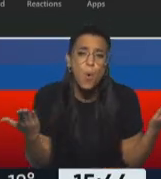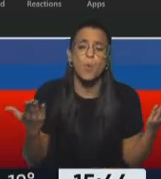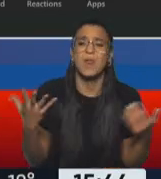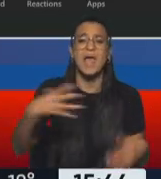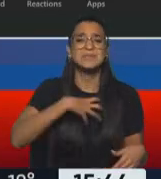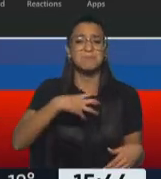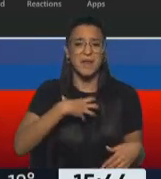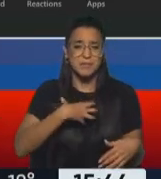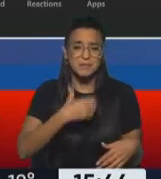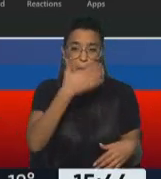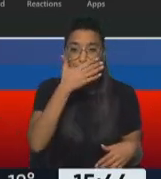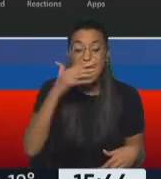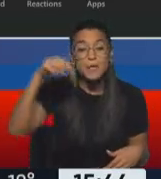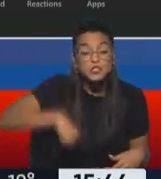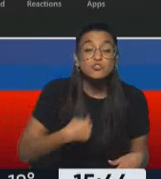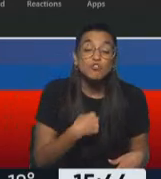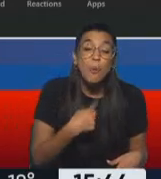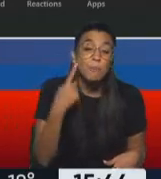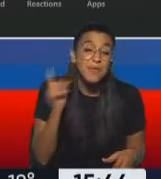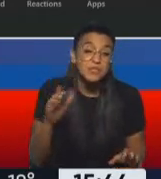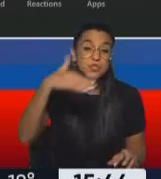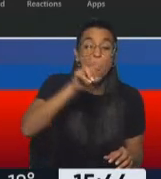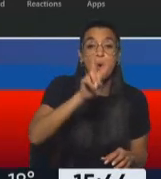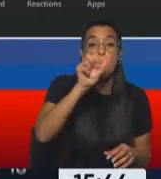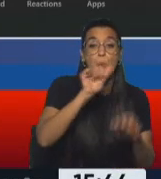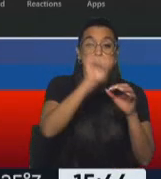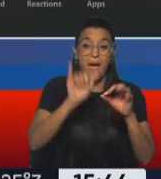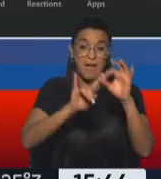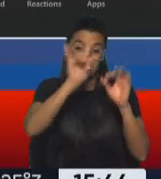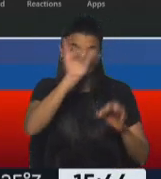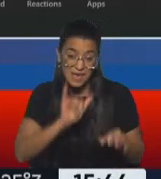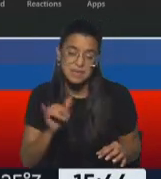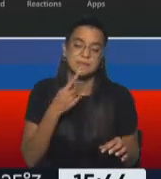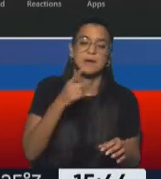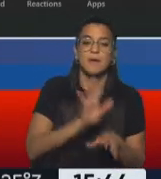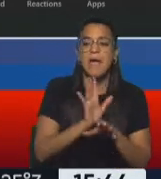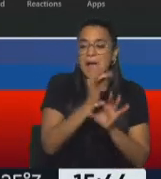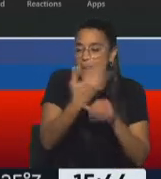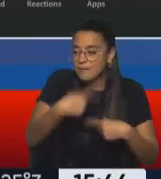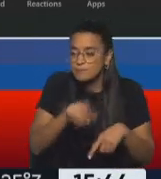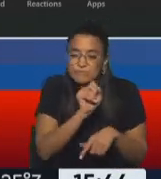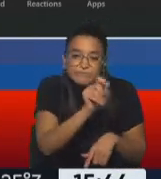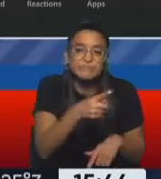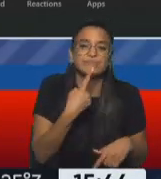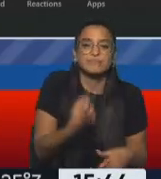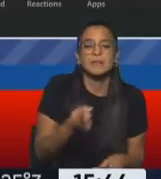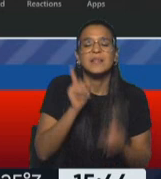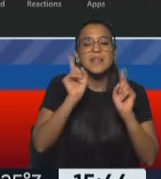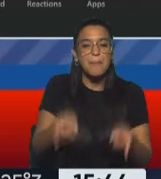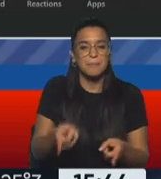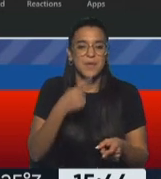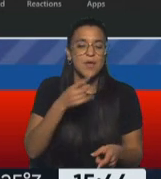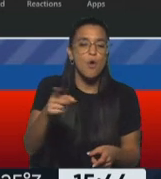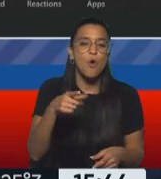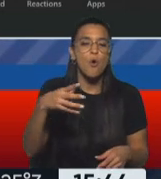esperanza. Y yo creo que Mirta Vázquez, con sus características, con su afabilidad, siendo además una